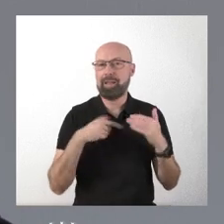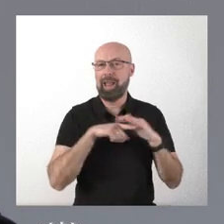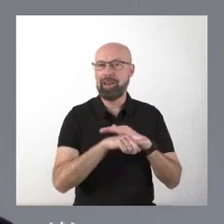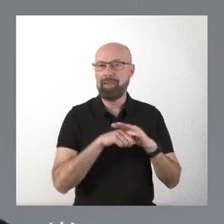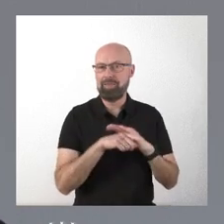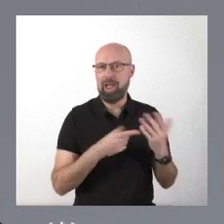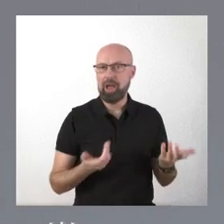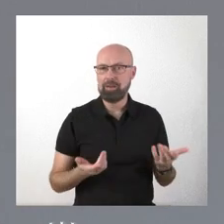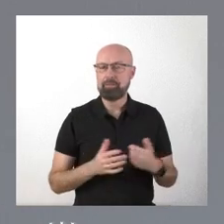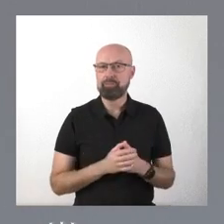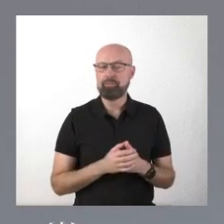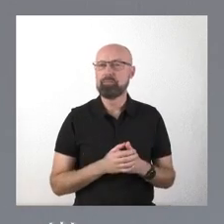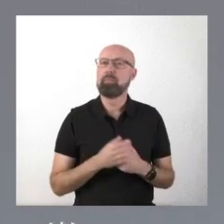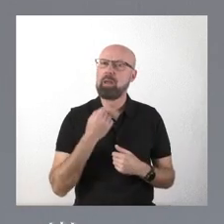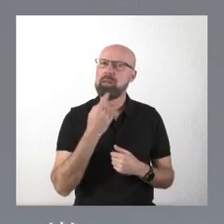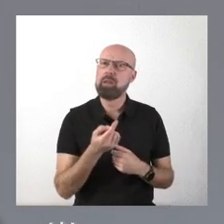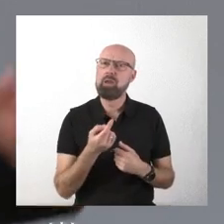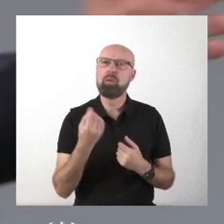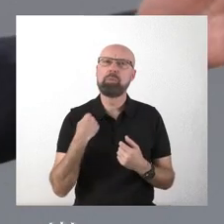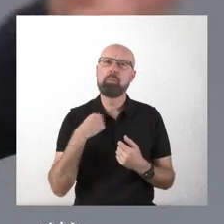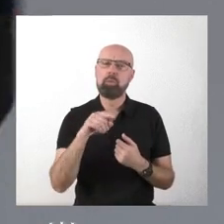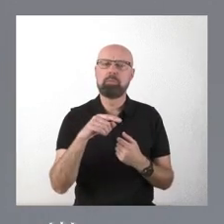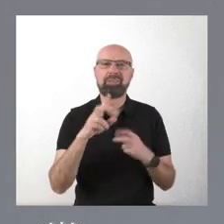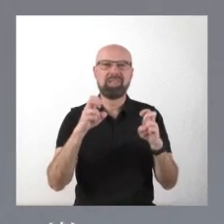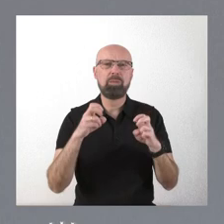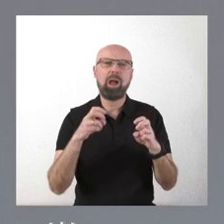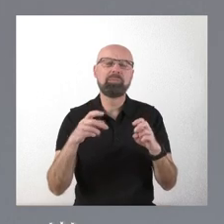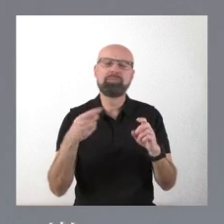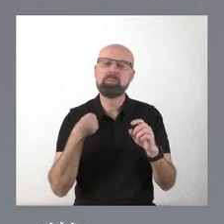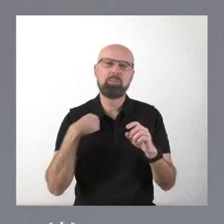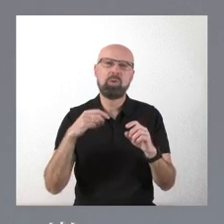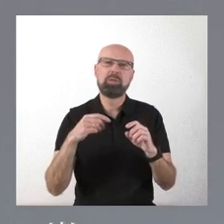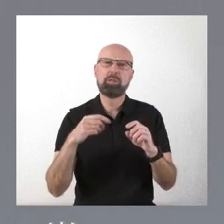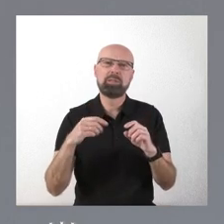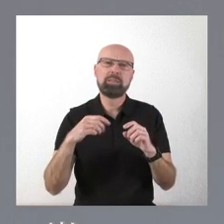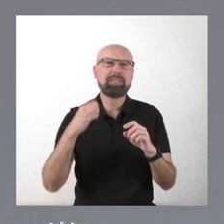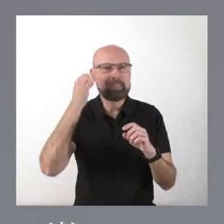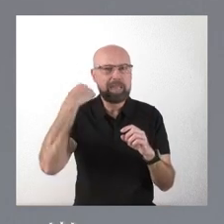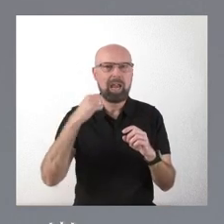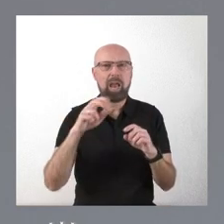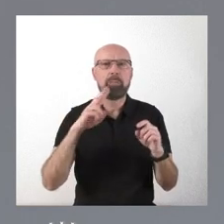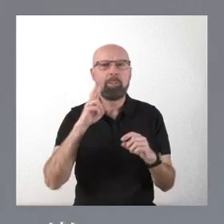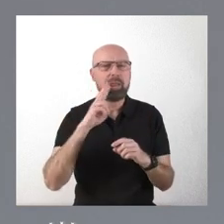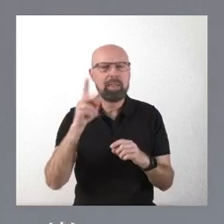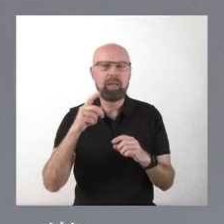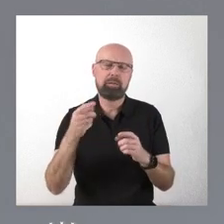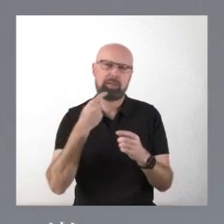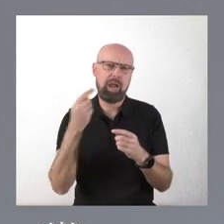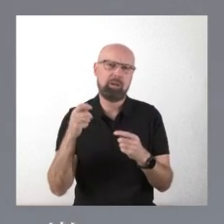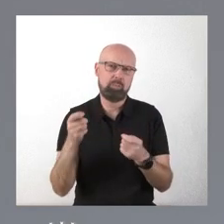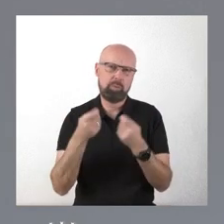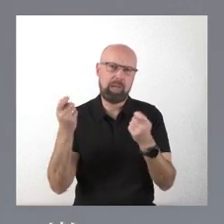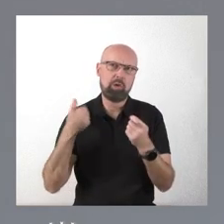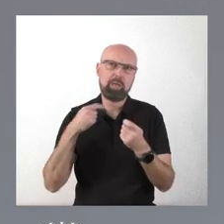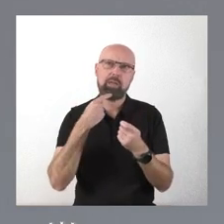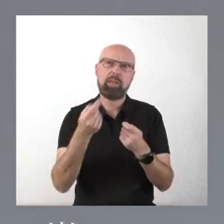insisto en el asunto de Siega Verde, porque estos días se ha publicado y es muy reciente que Siega Verde, que estaba en